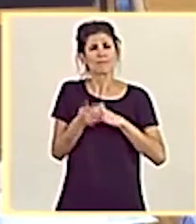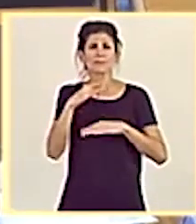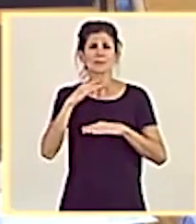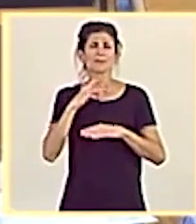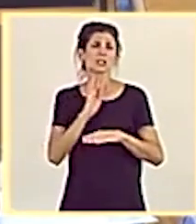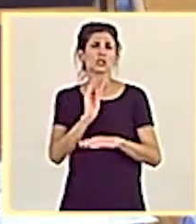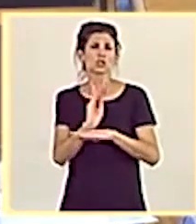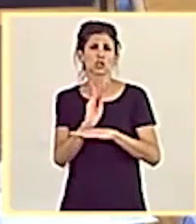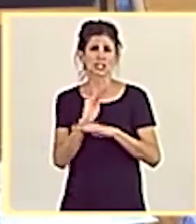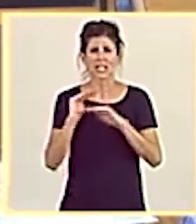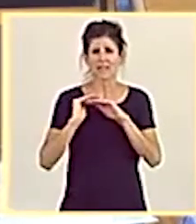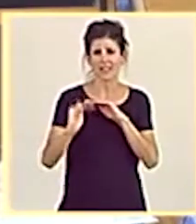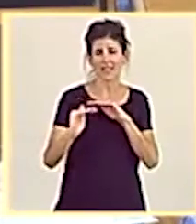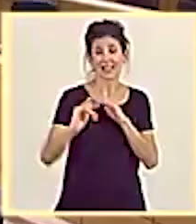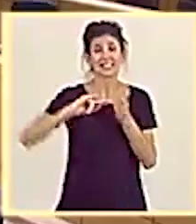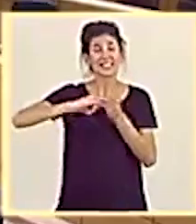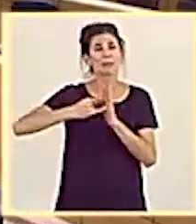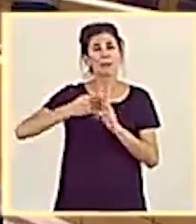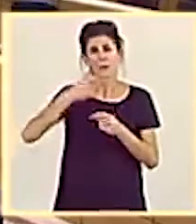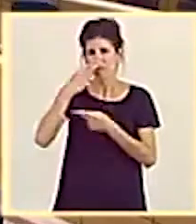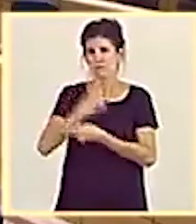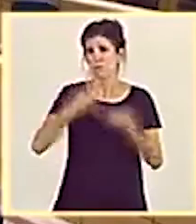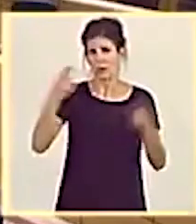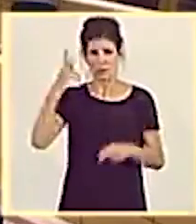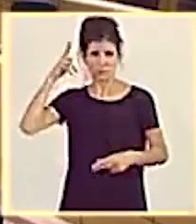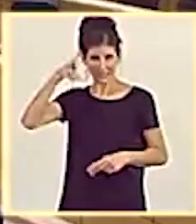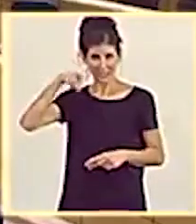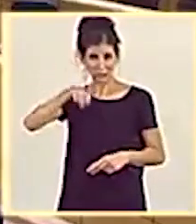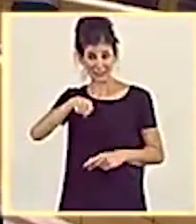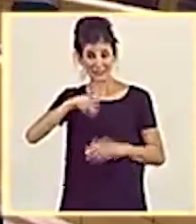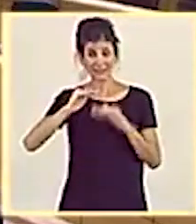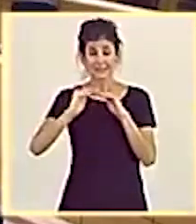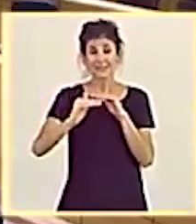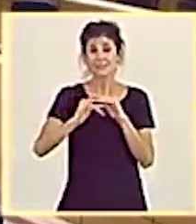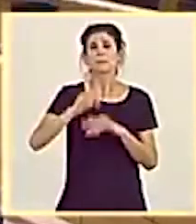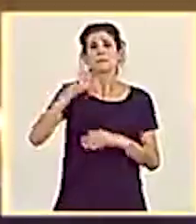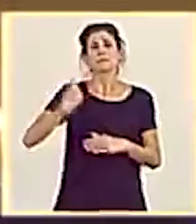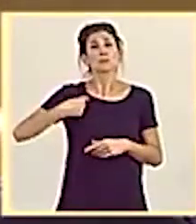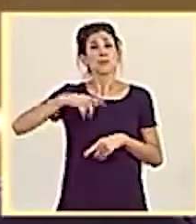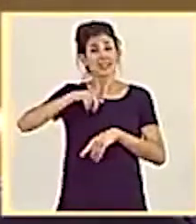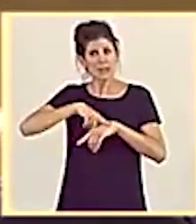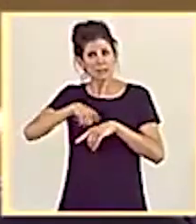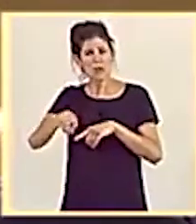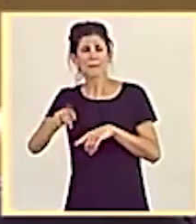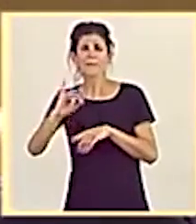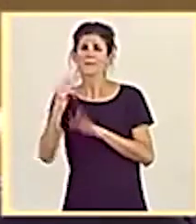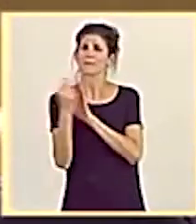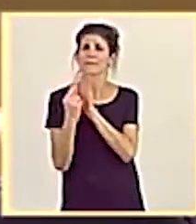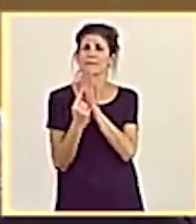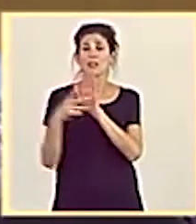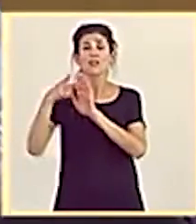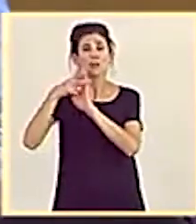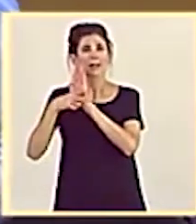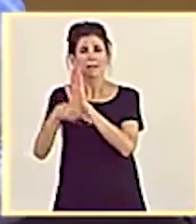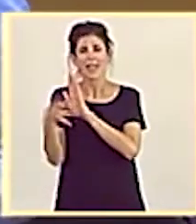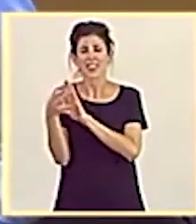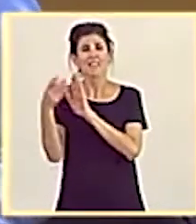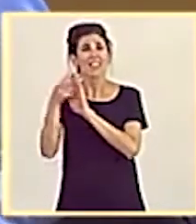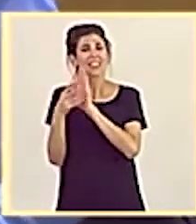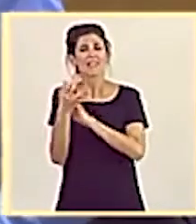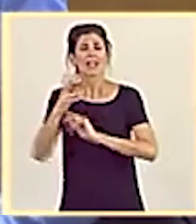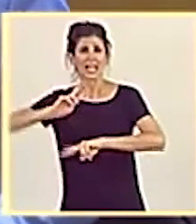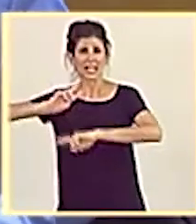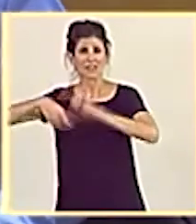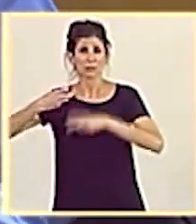viabilidad del sistema público de pensiones, a la vez que establece ese marco normativo por el que deben discurrir las